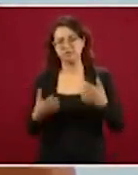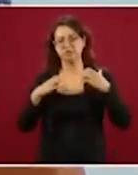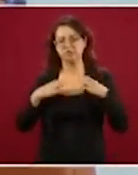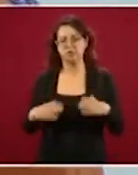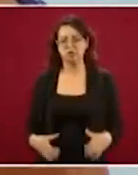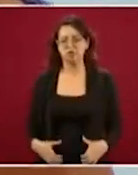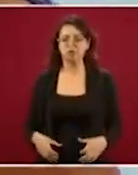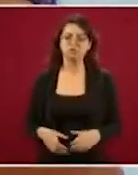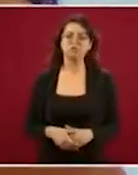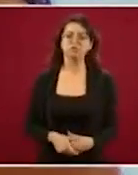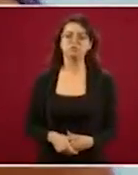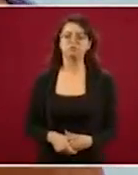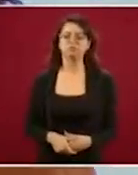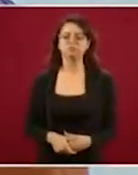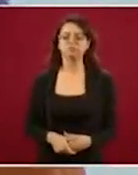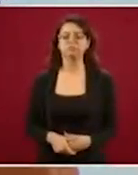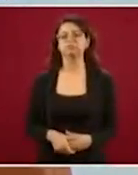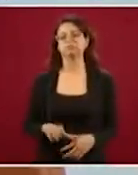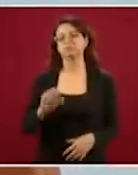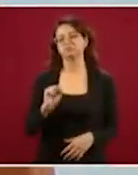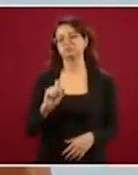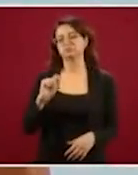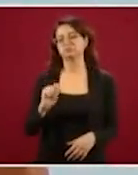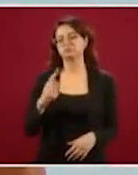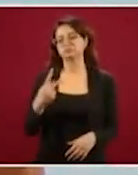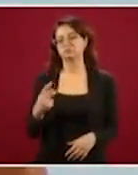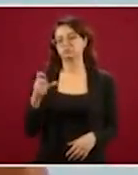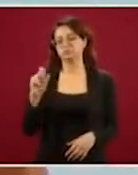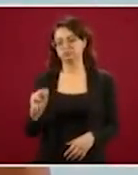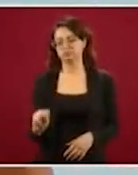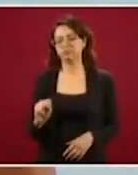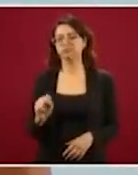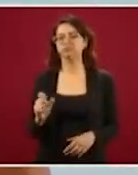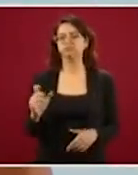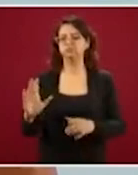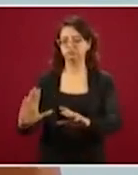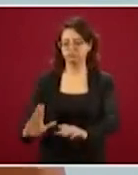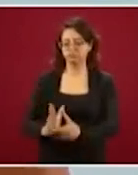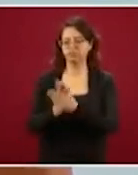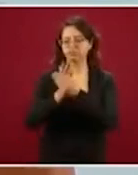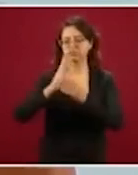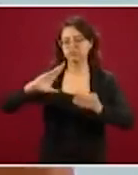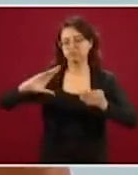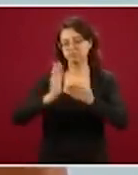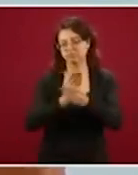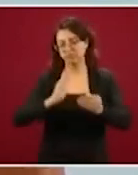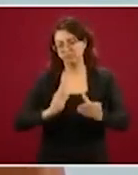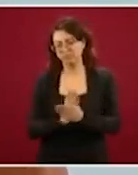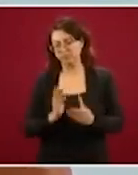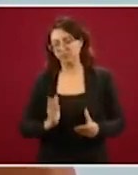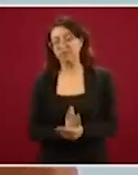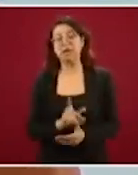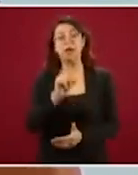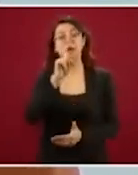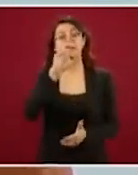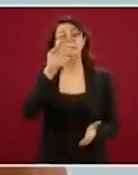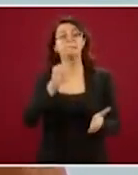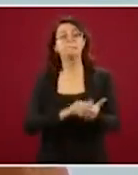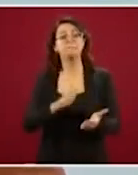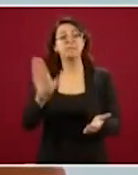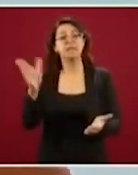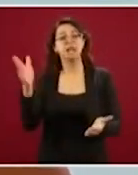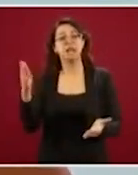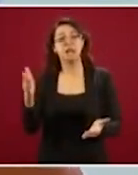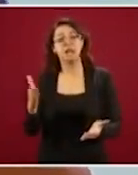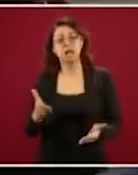La Secretaría del Trabajo recopiló un expediente único de más de mil fojas conformado por